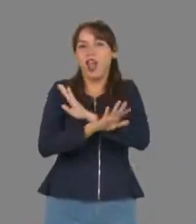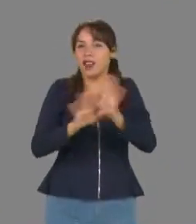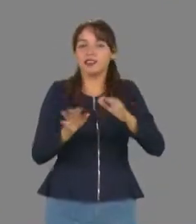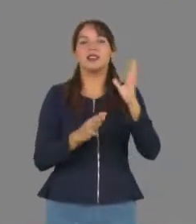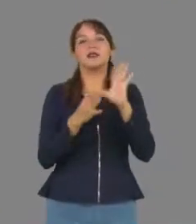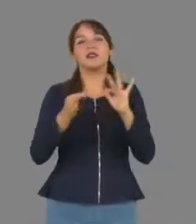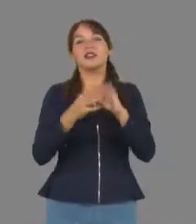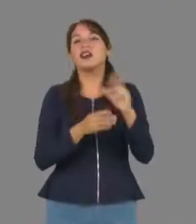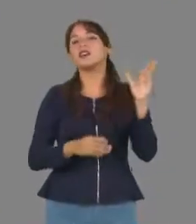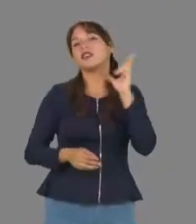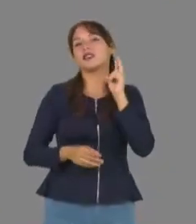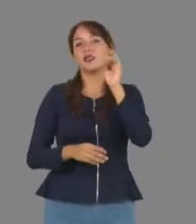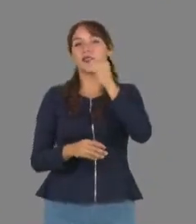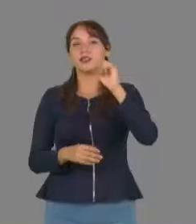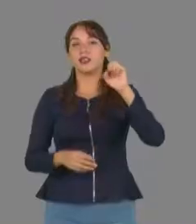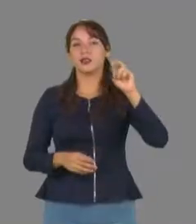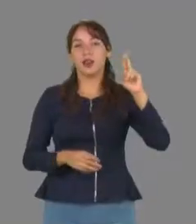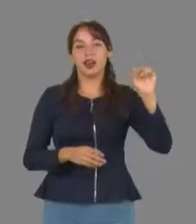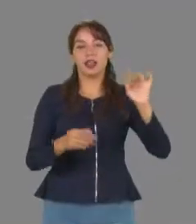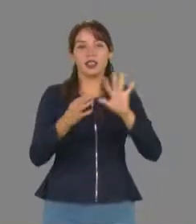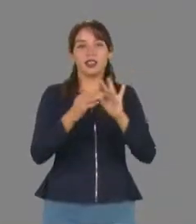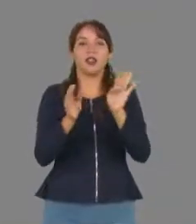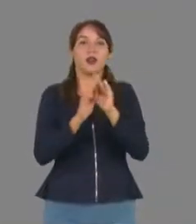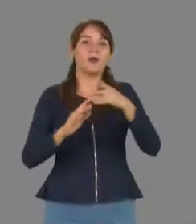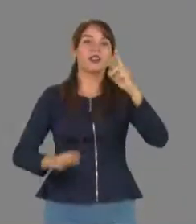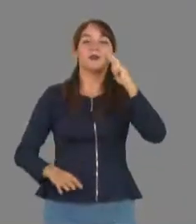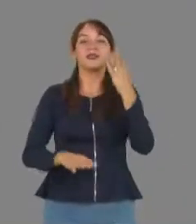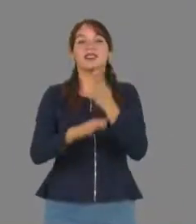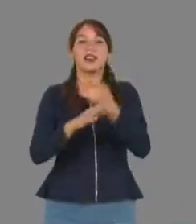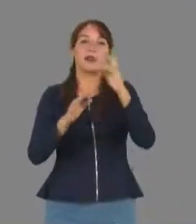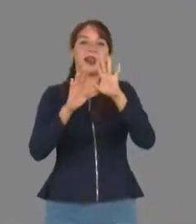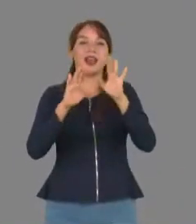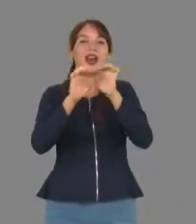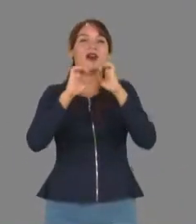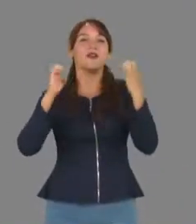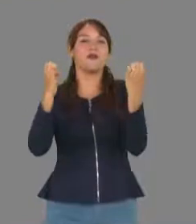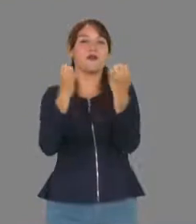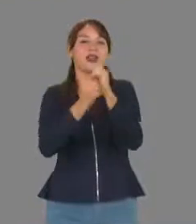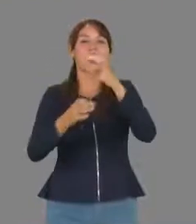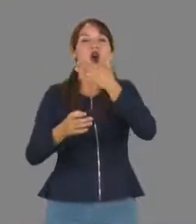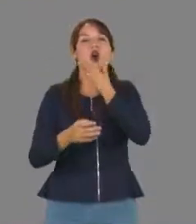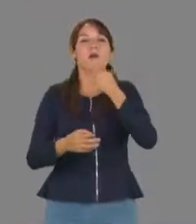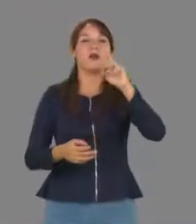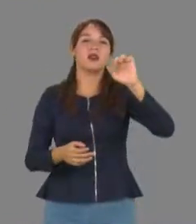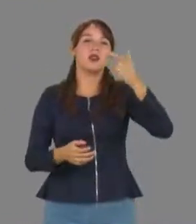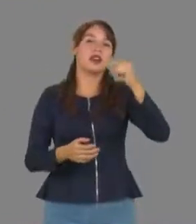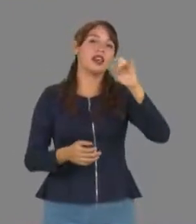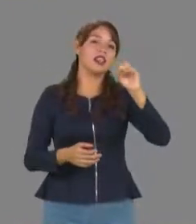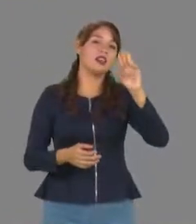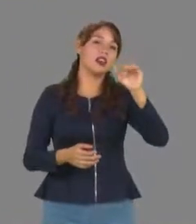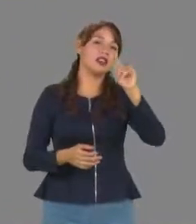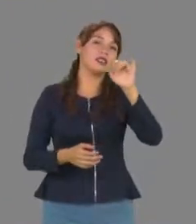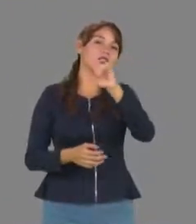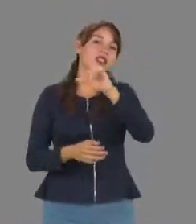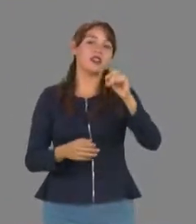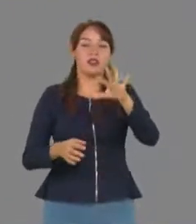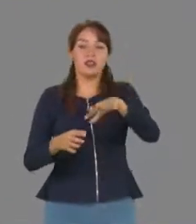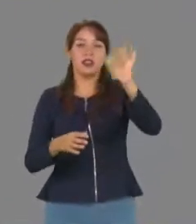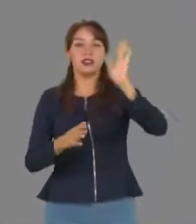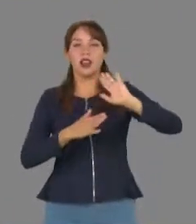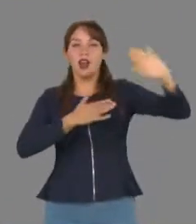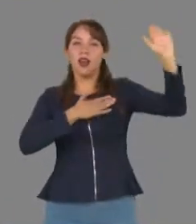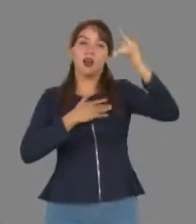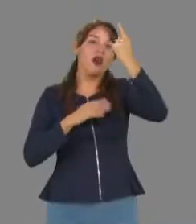afirmó el rector José Andrés Suárez Fernández al encabezar la ceremonia en la que Rogelio Castillo Hualle tomó protesta como director de la Unidad